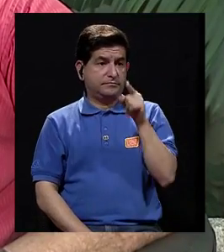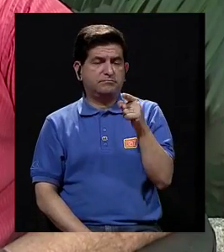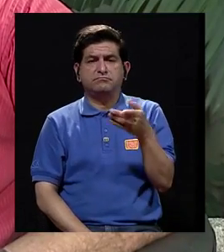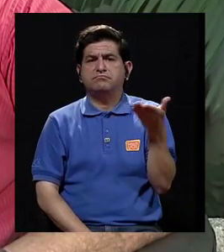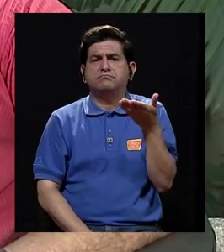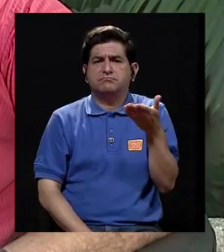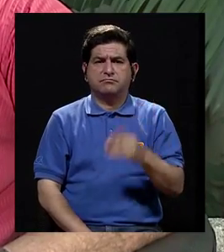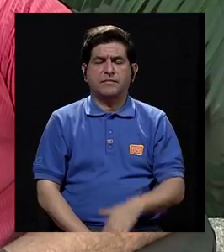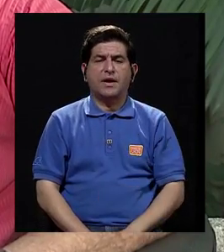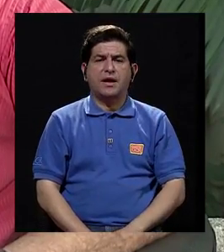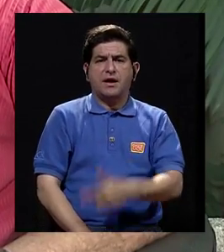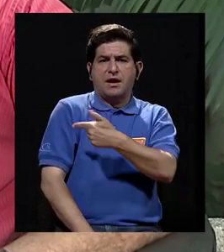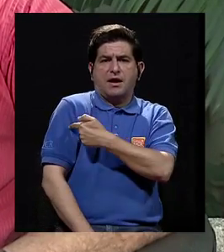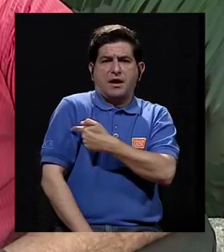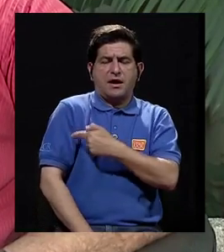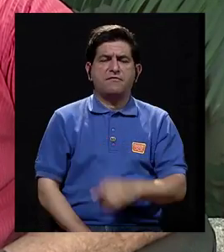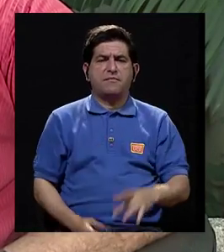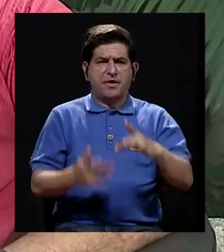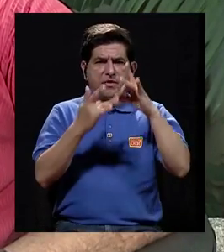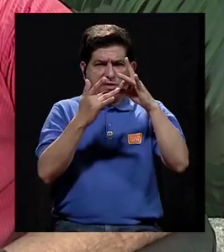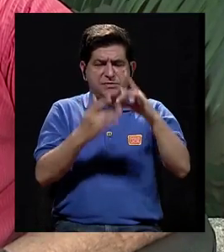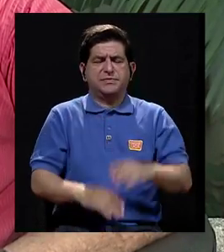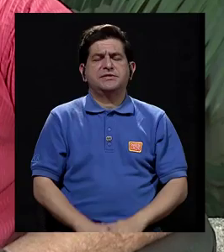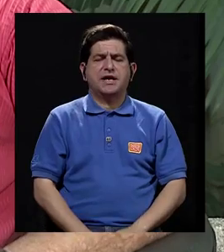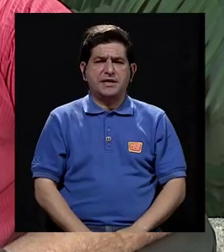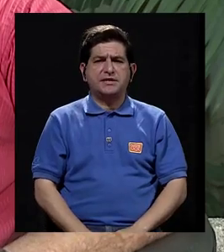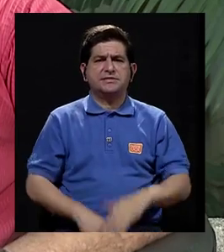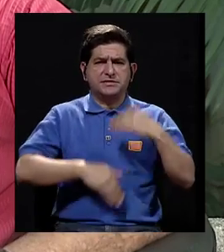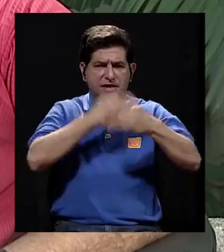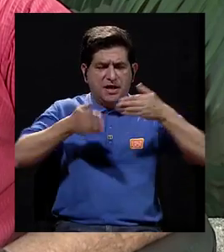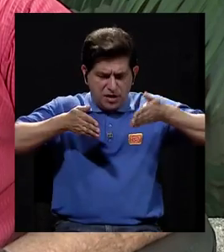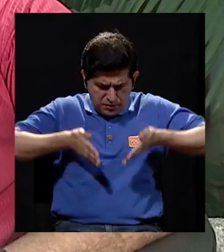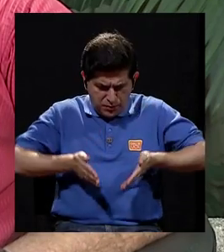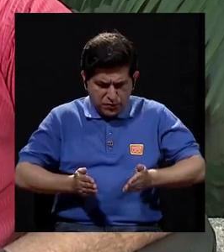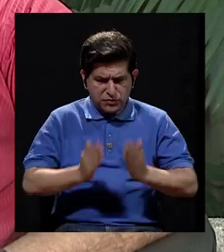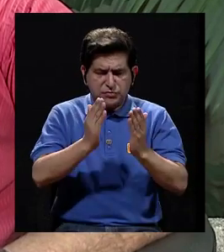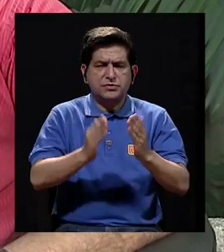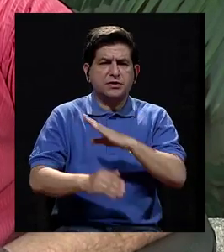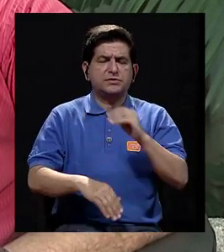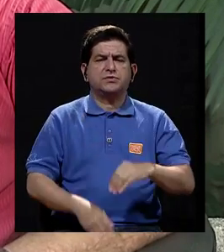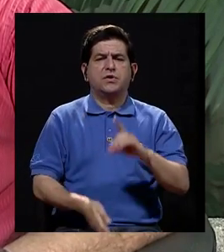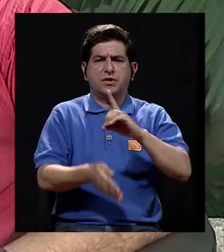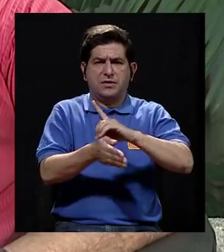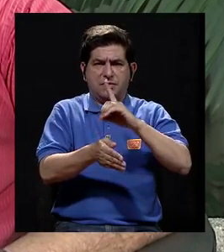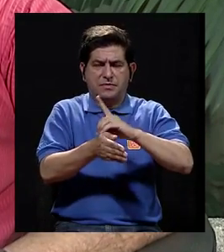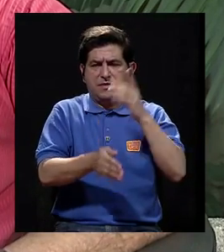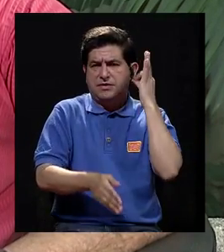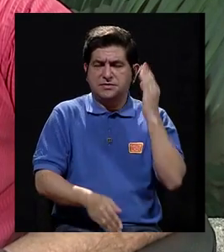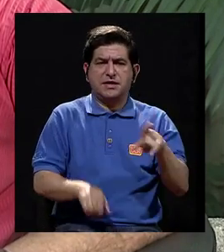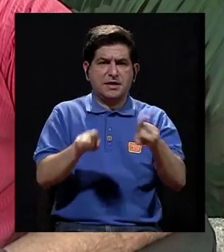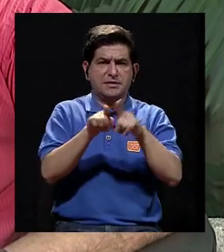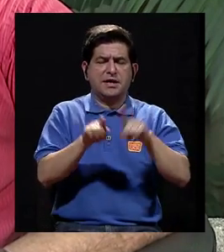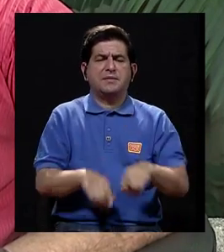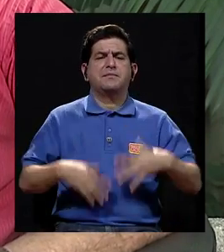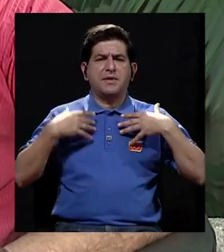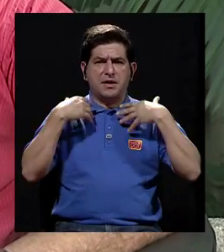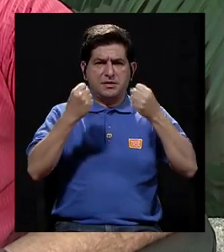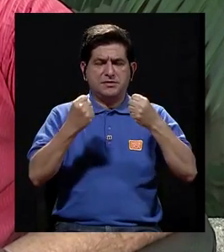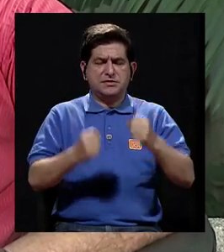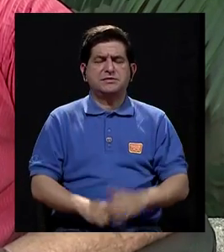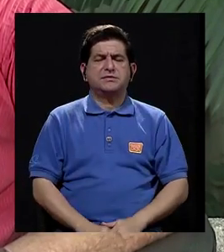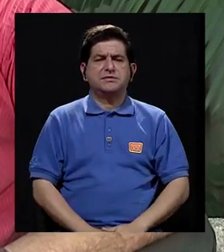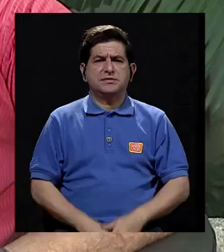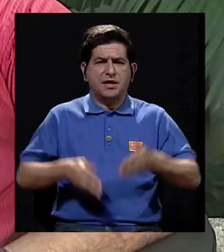Don Randall es enfermero obstetra, especialista en ginecología y obstetricia, así como salud perinatal